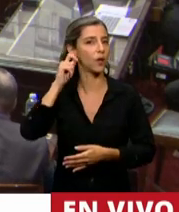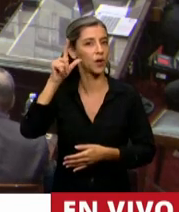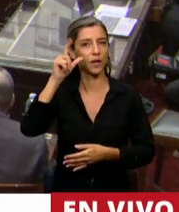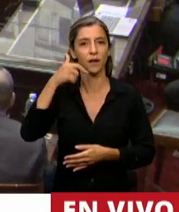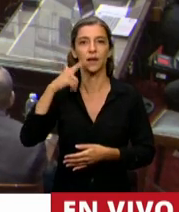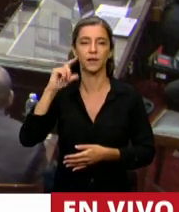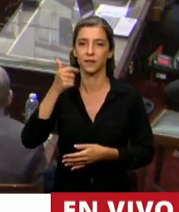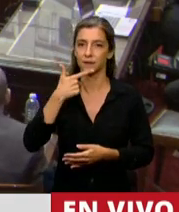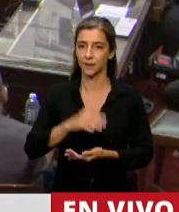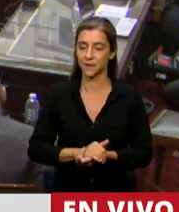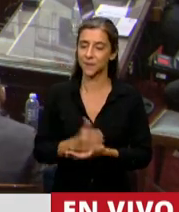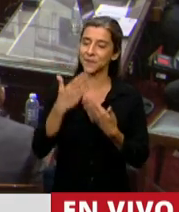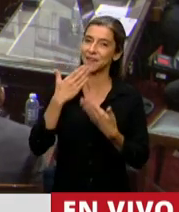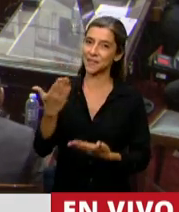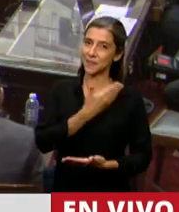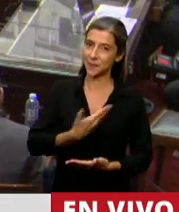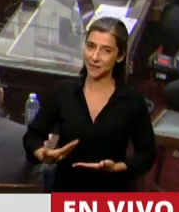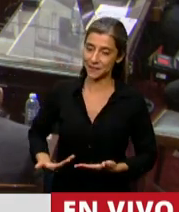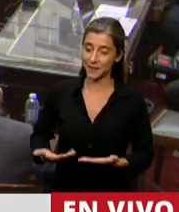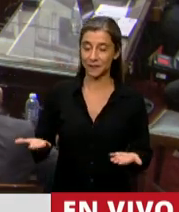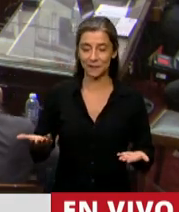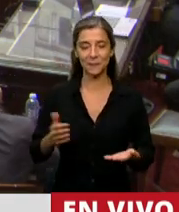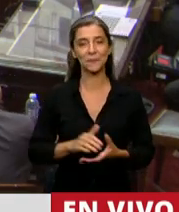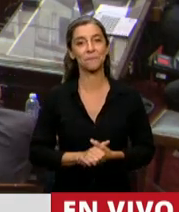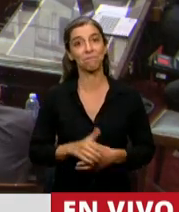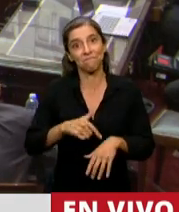Gracias, Presidenta, por darme la palabra. Tarde, pero llegó.